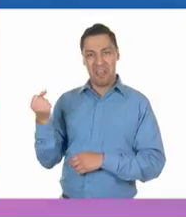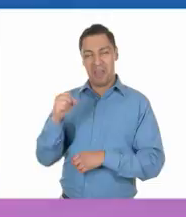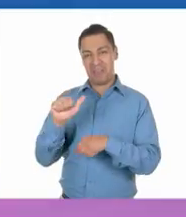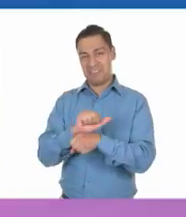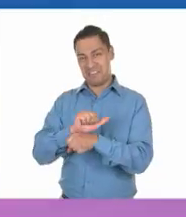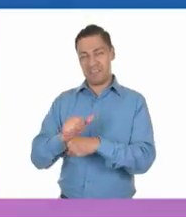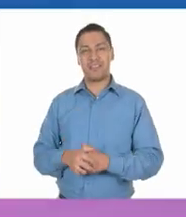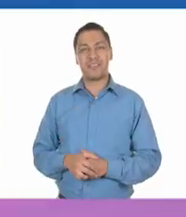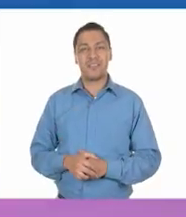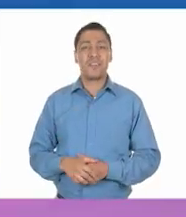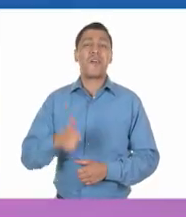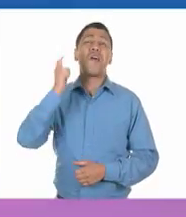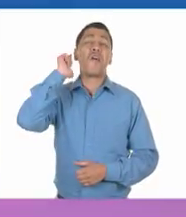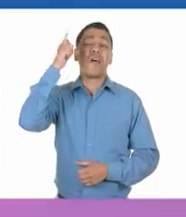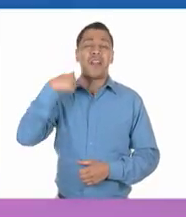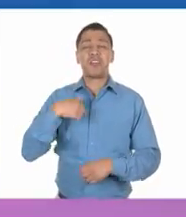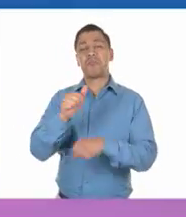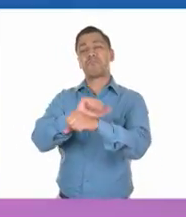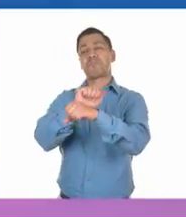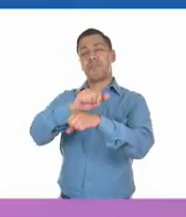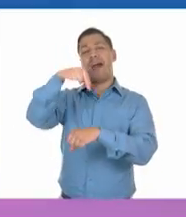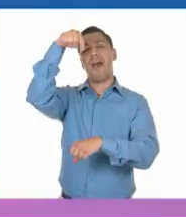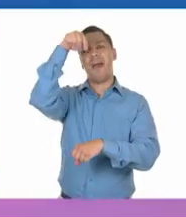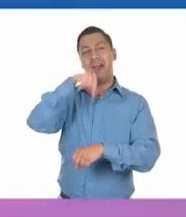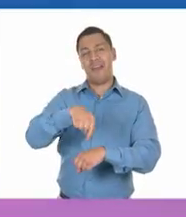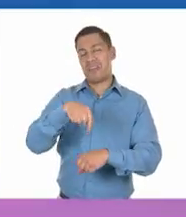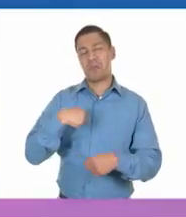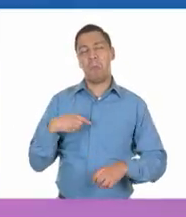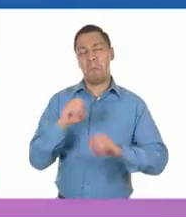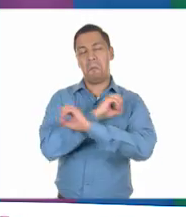Ay, ojalá fuera la estrella del programa para tenerlo.